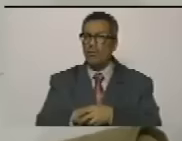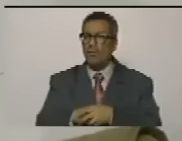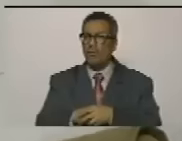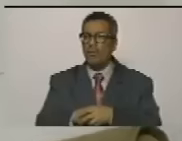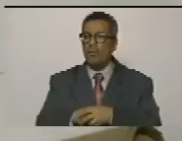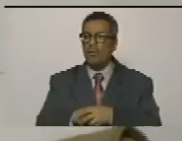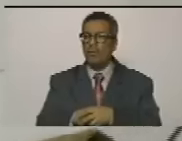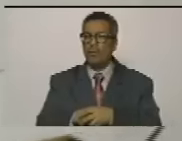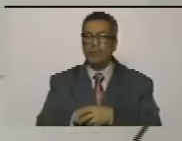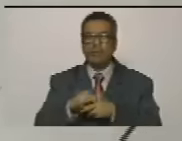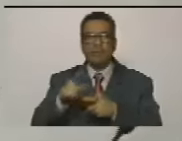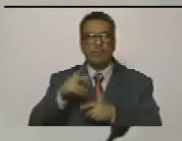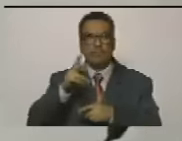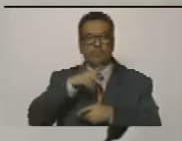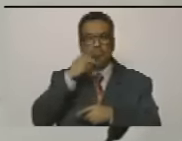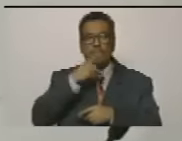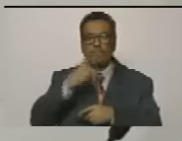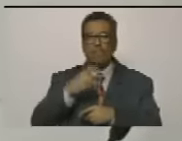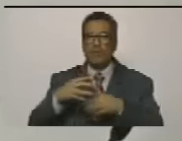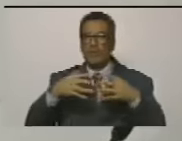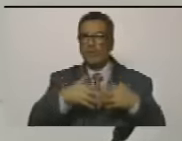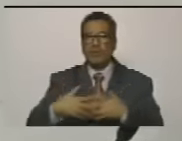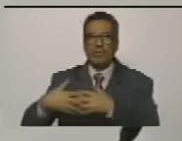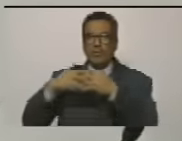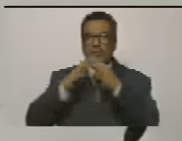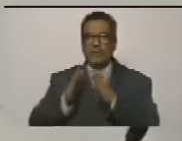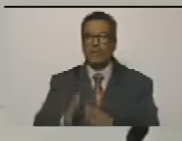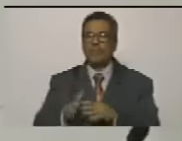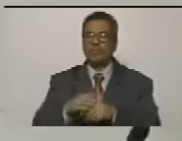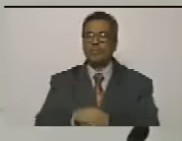si un político estadounidense